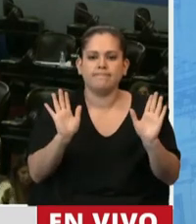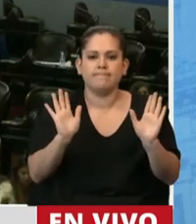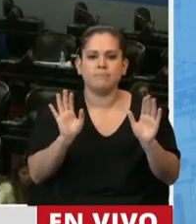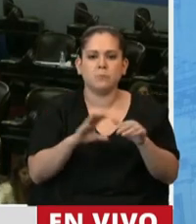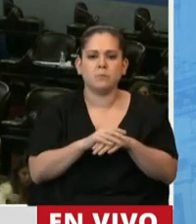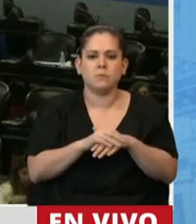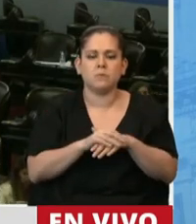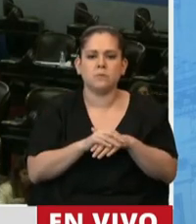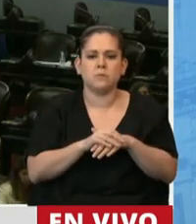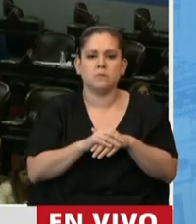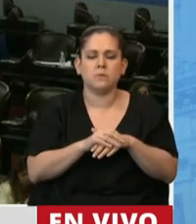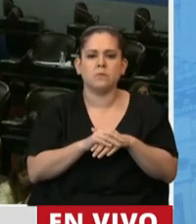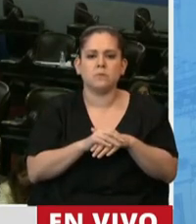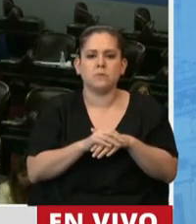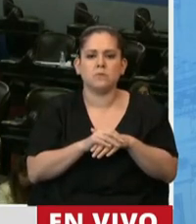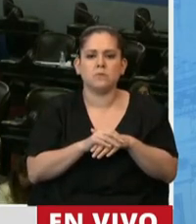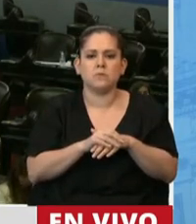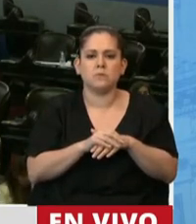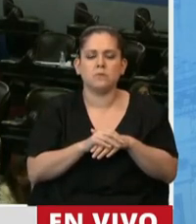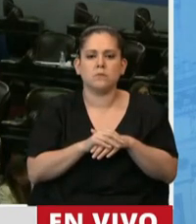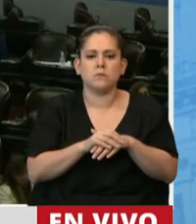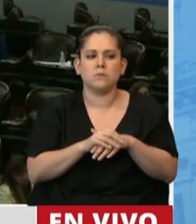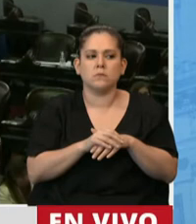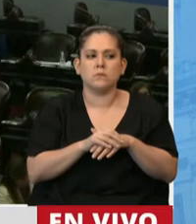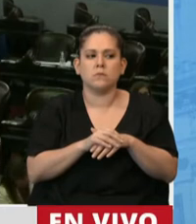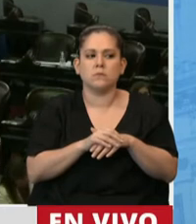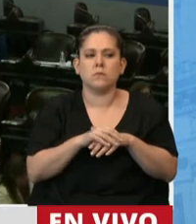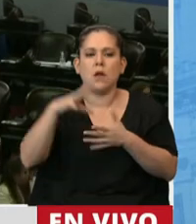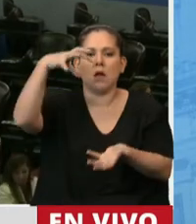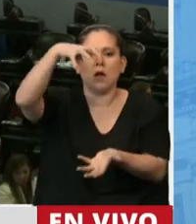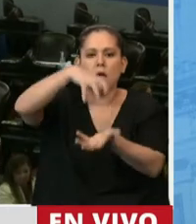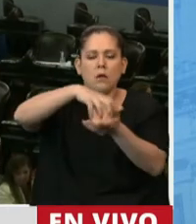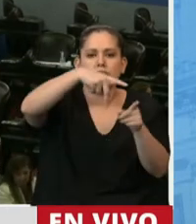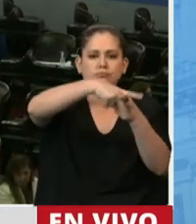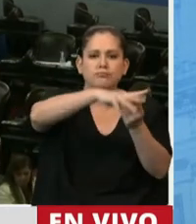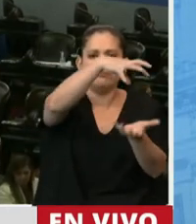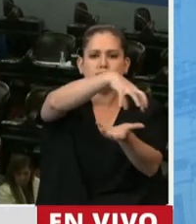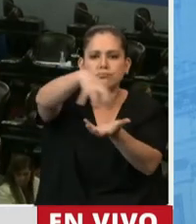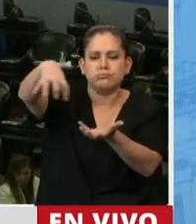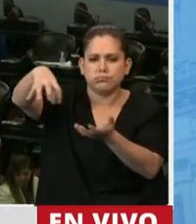Un Silicon que lo que pretende es generar oportunidades, no solamente para,